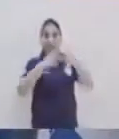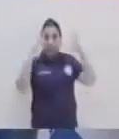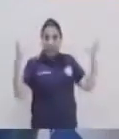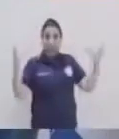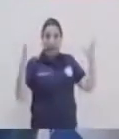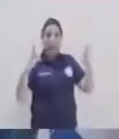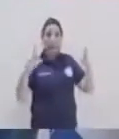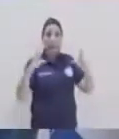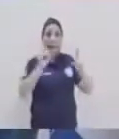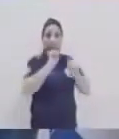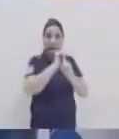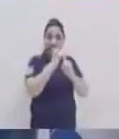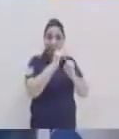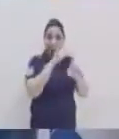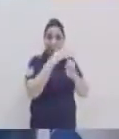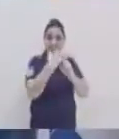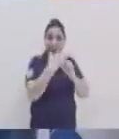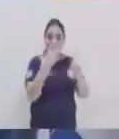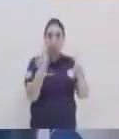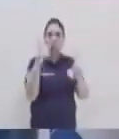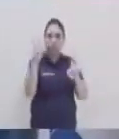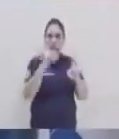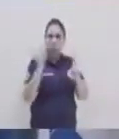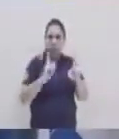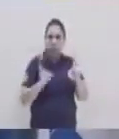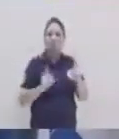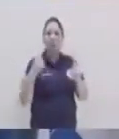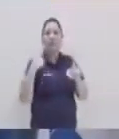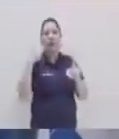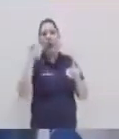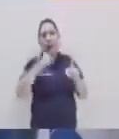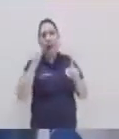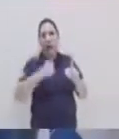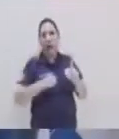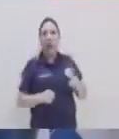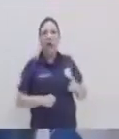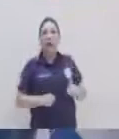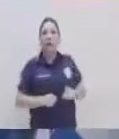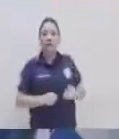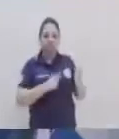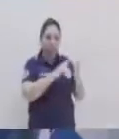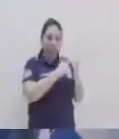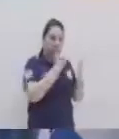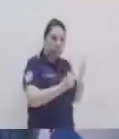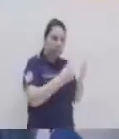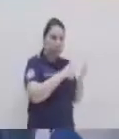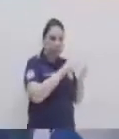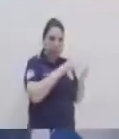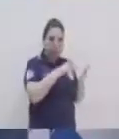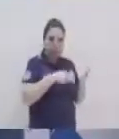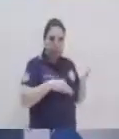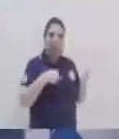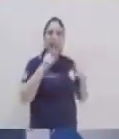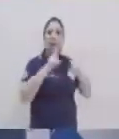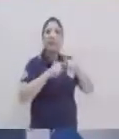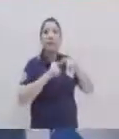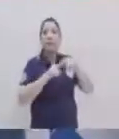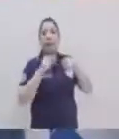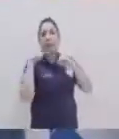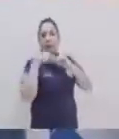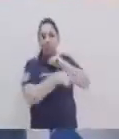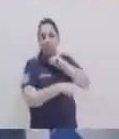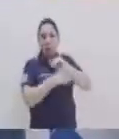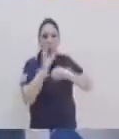gravedad o qué gravedad no puede existir dentro del mismo, ¿verdad? Porque a la larga algo puede ser muy sencillo o superficial, como aquello que es más